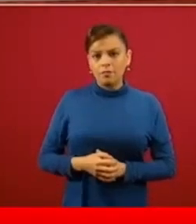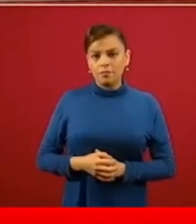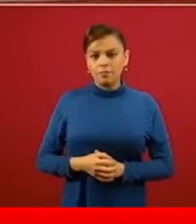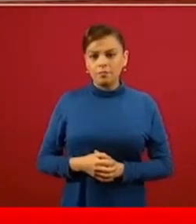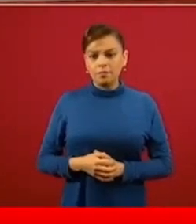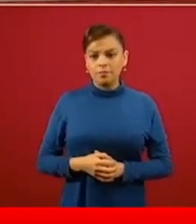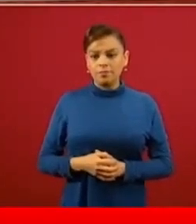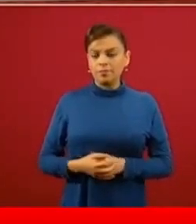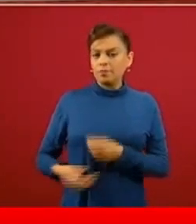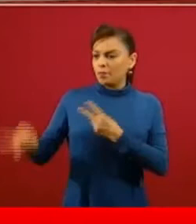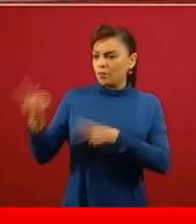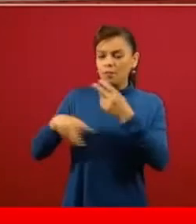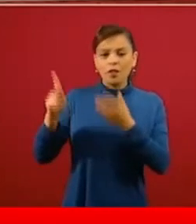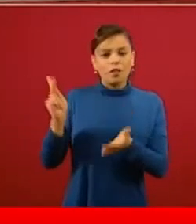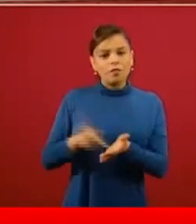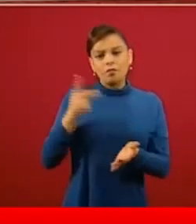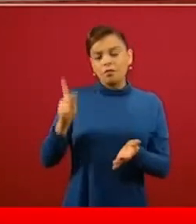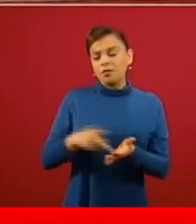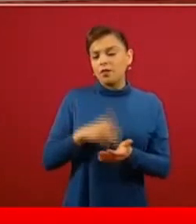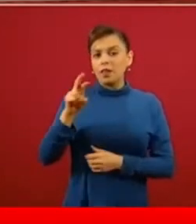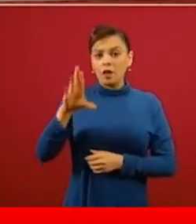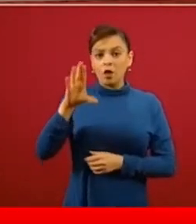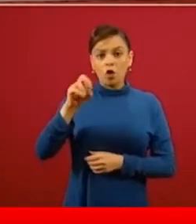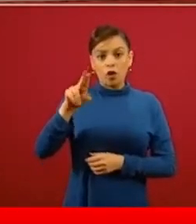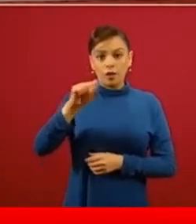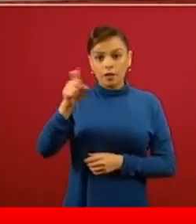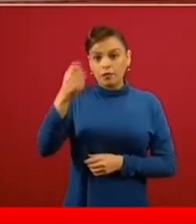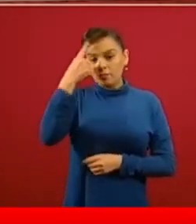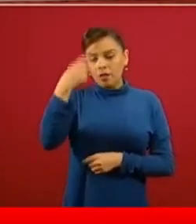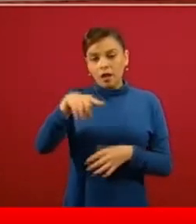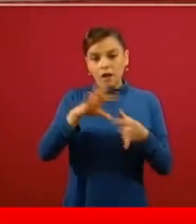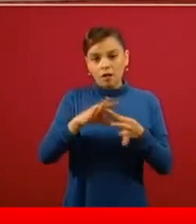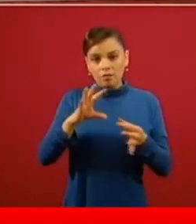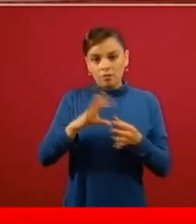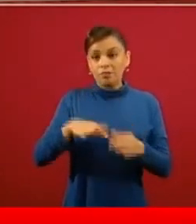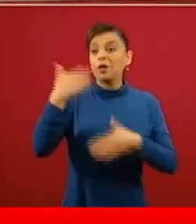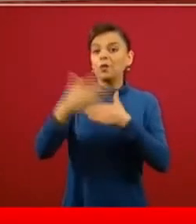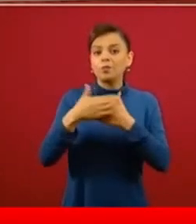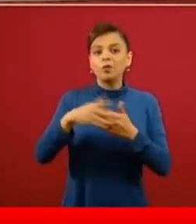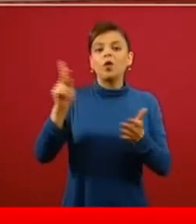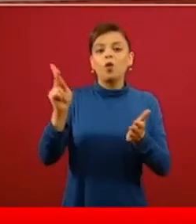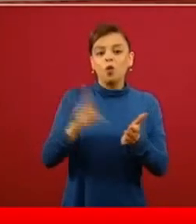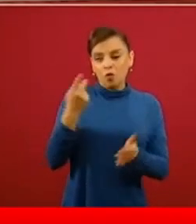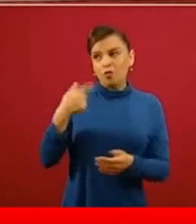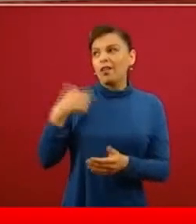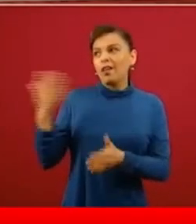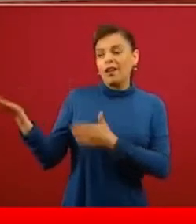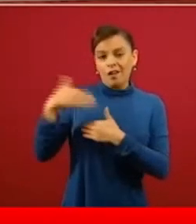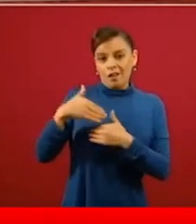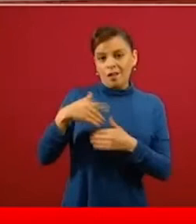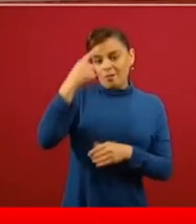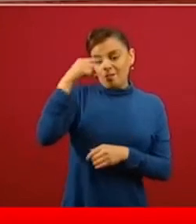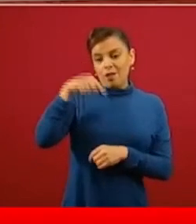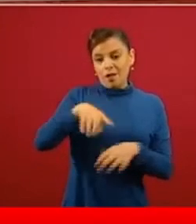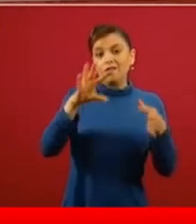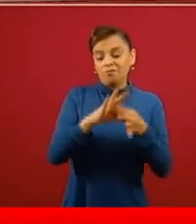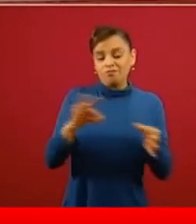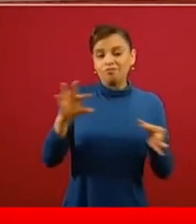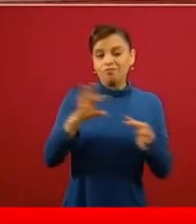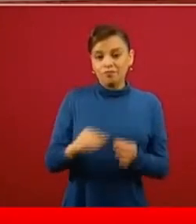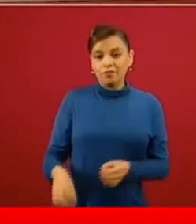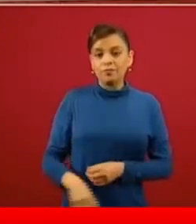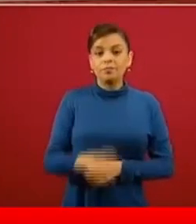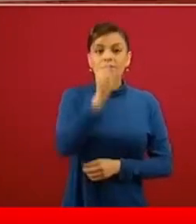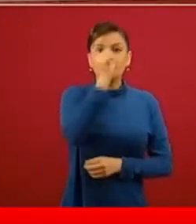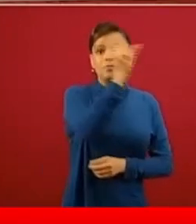venido el doctor Cortés a presentarlo varias veces, lo voy a volver a invitar. Hay una parte donde dice público general y hay